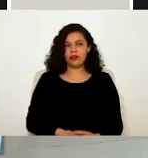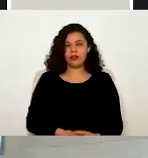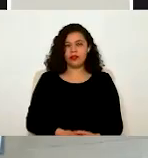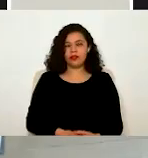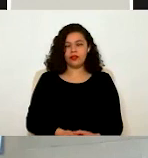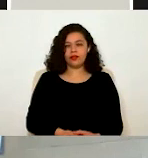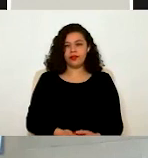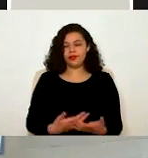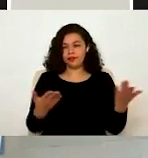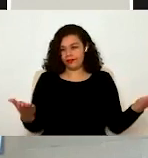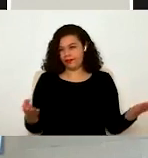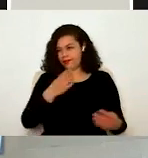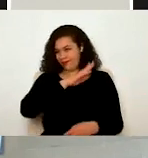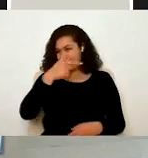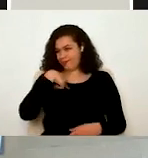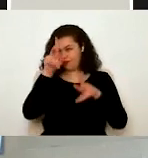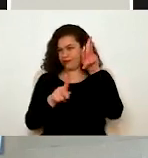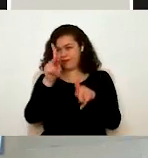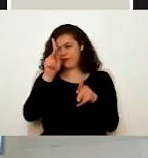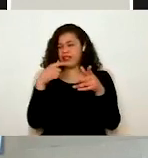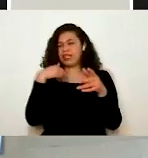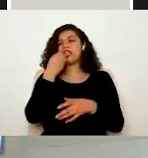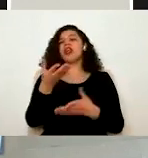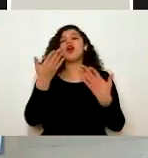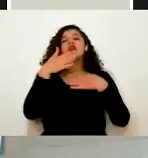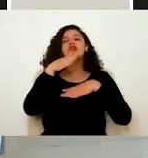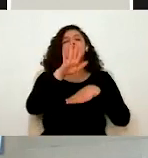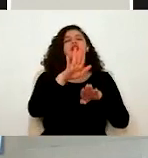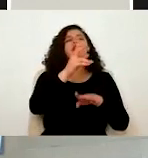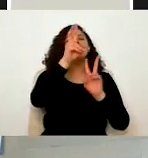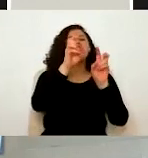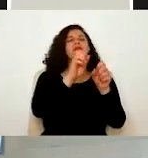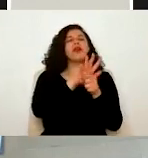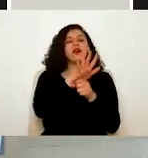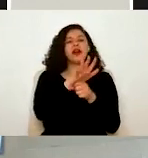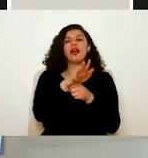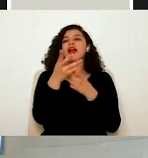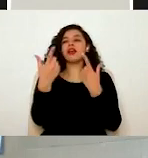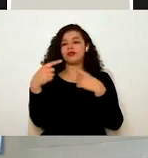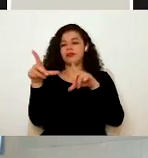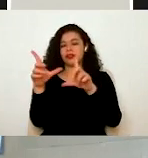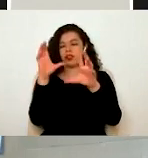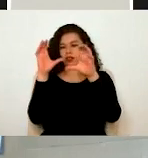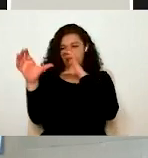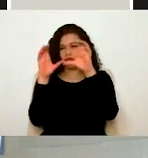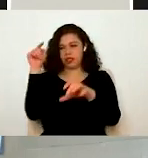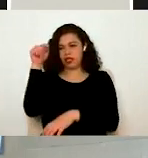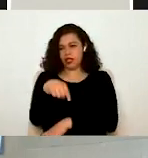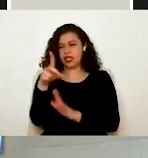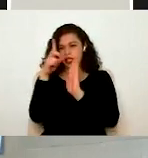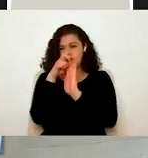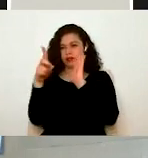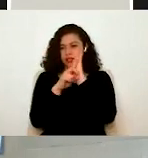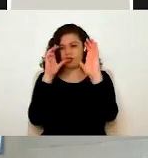Bueno, quiero platicarles sobre las plataformas de comunicación que manejamos en el departamento de